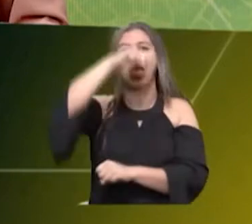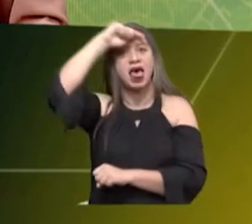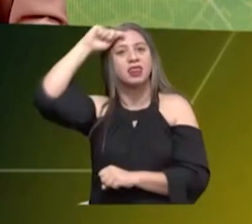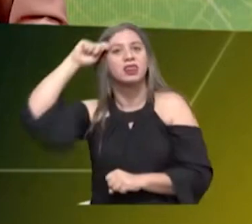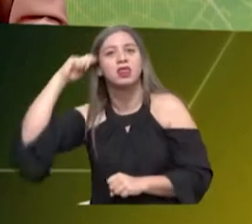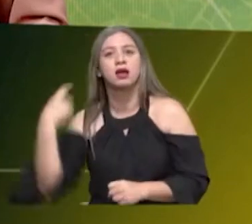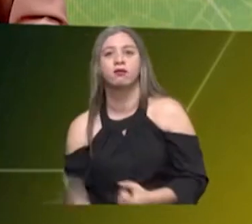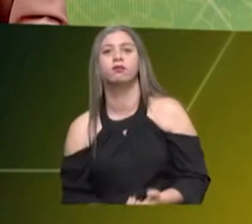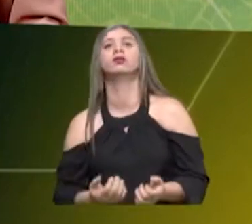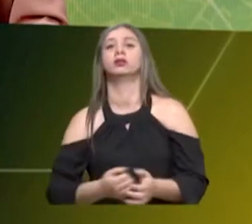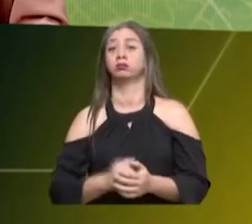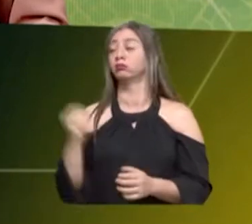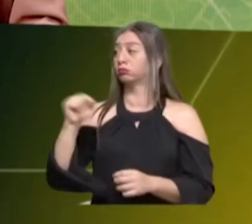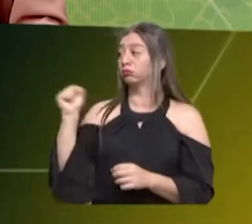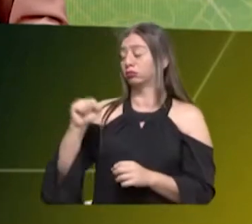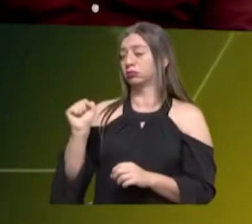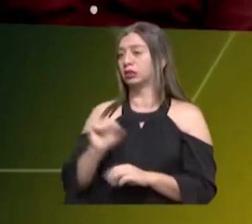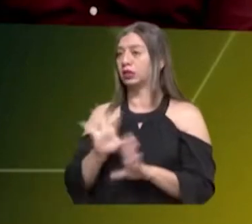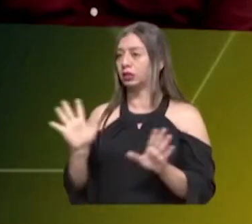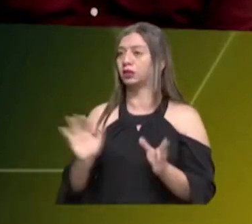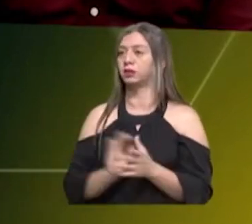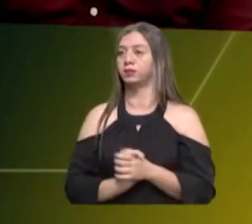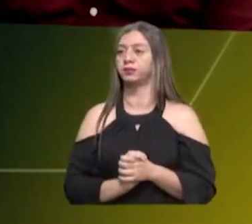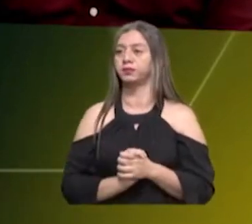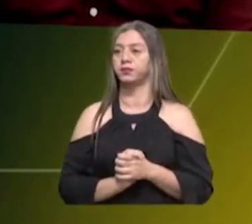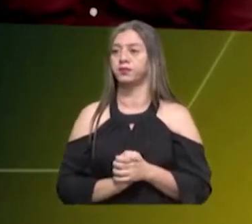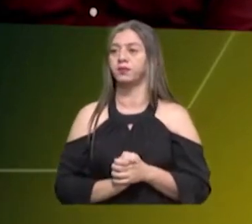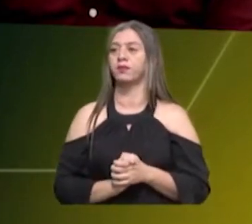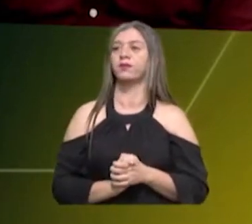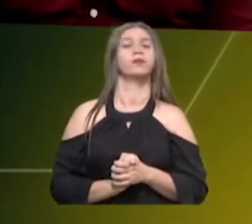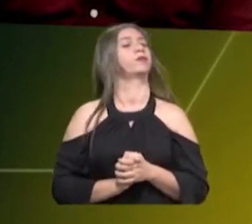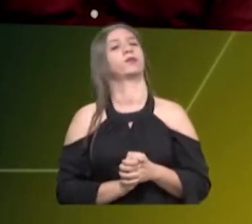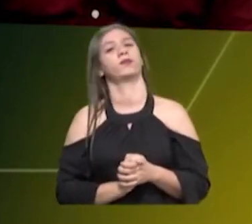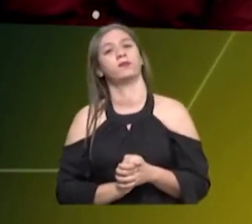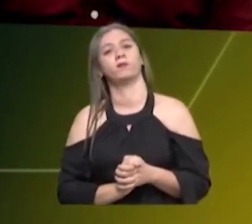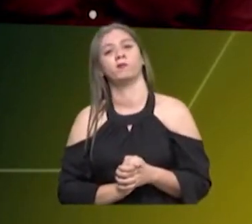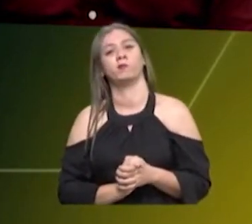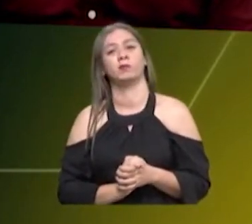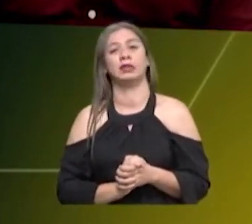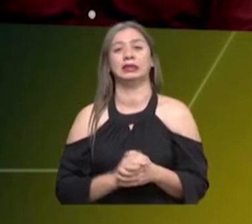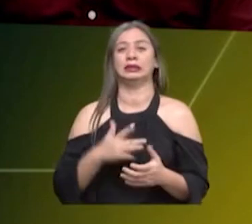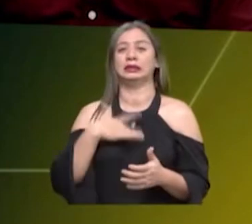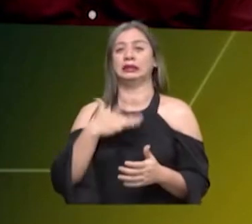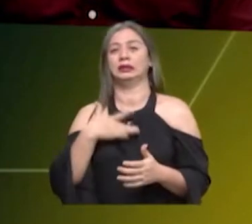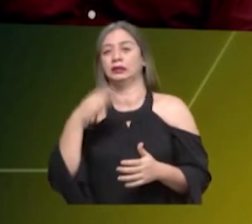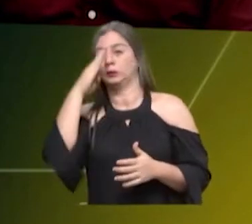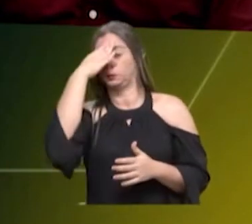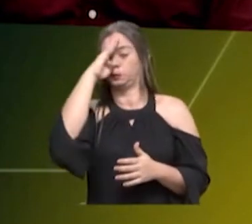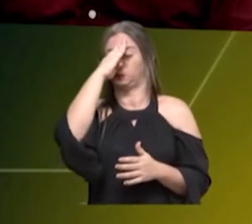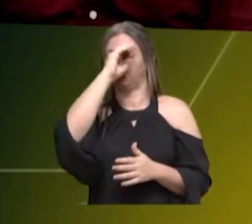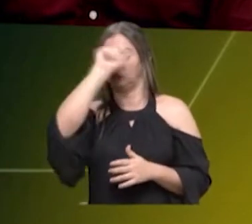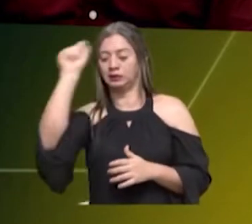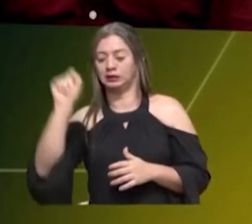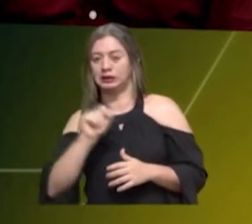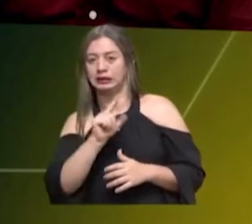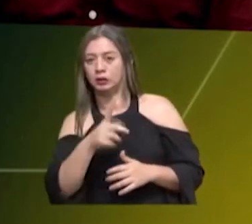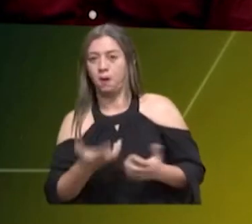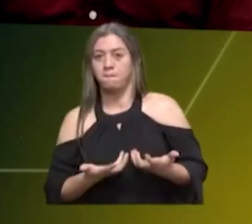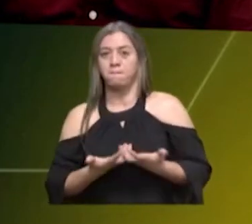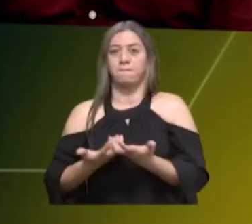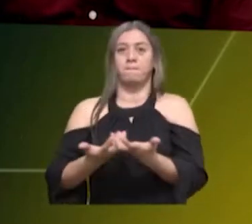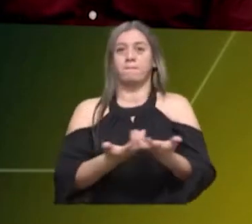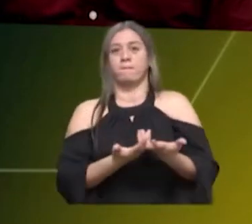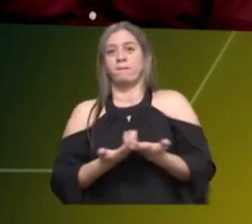El trabajo duro que se está realizando. Pues realmente había mucha incertidumbre en el momento del